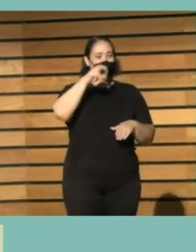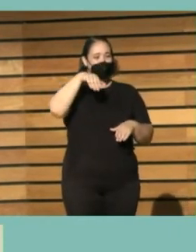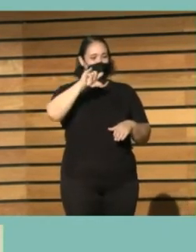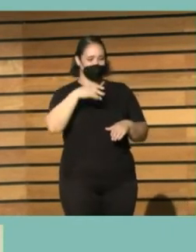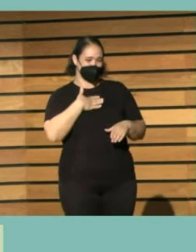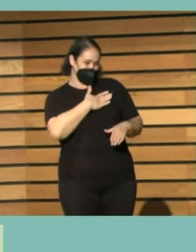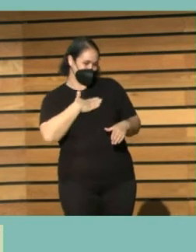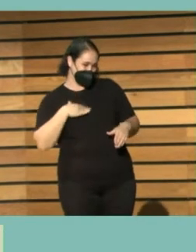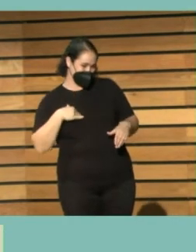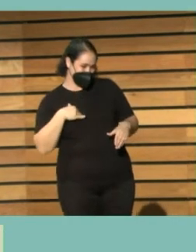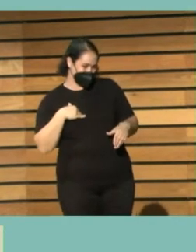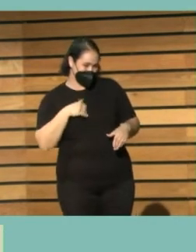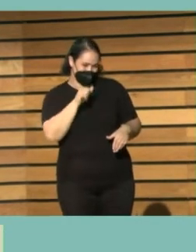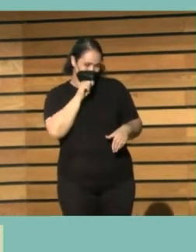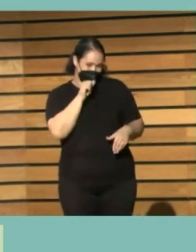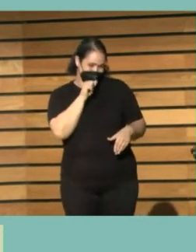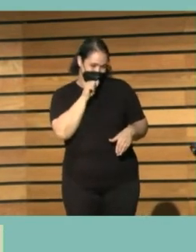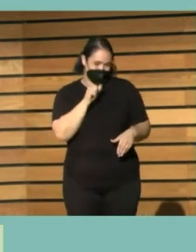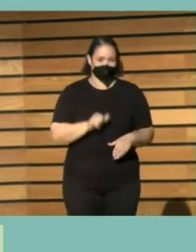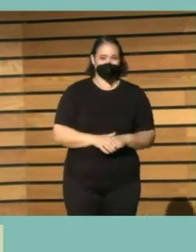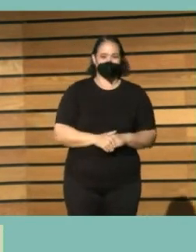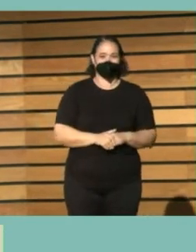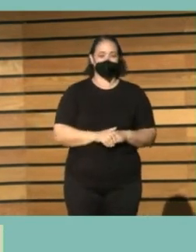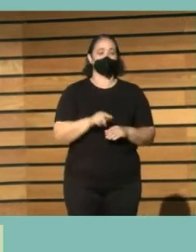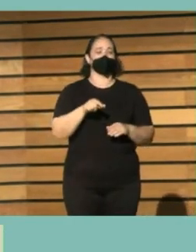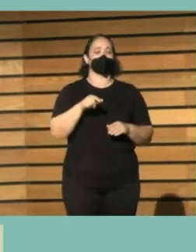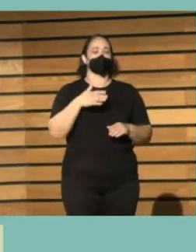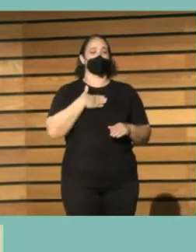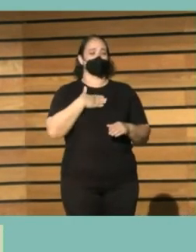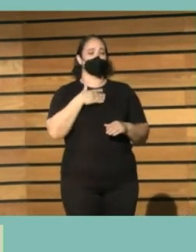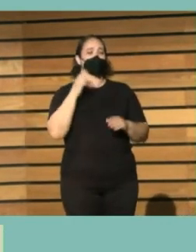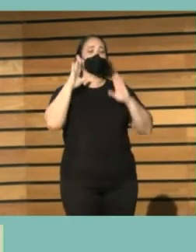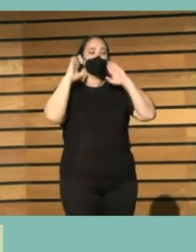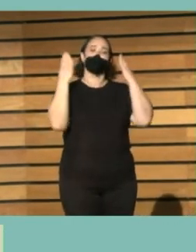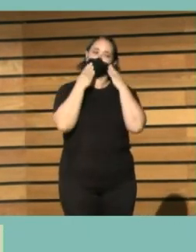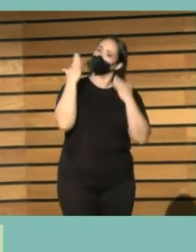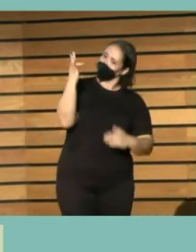fantástico en eso Murcia fue un congreso muy positivo